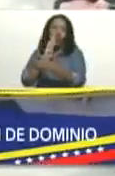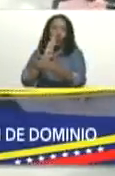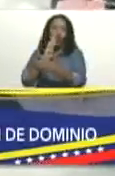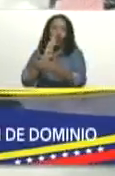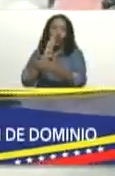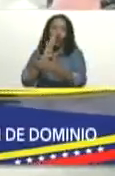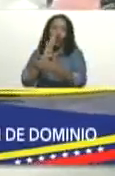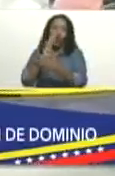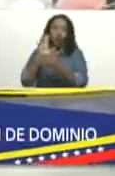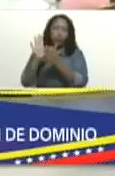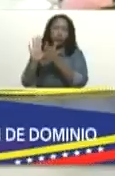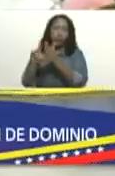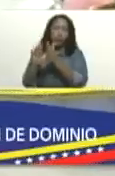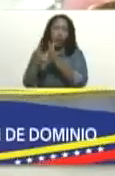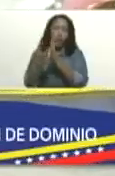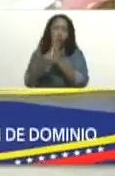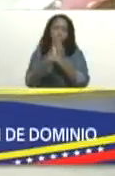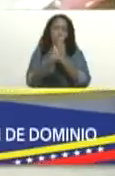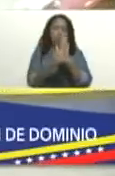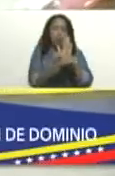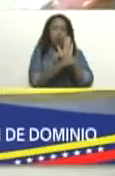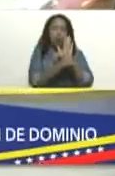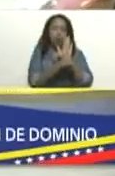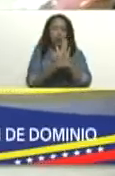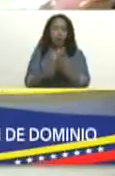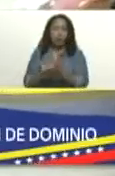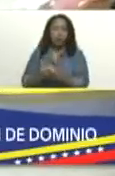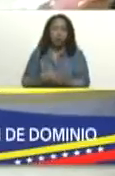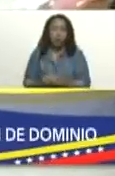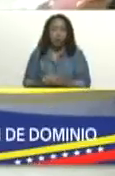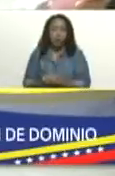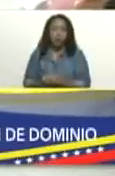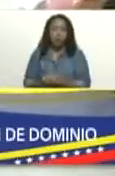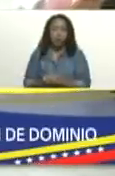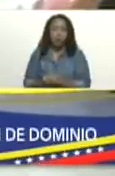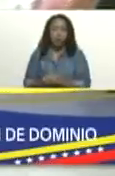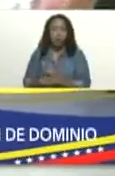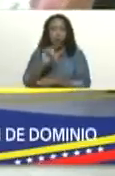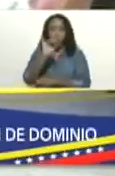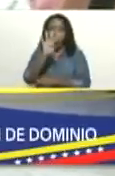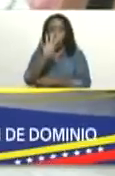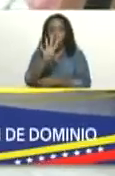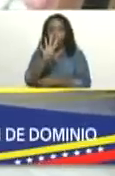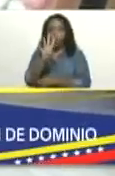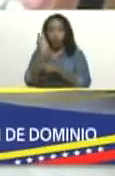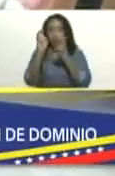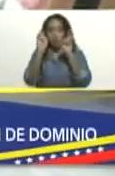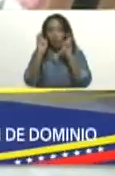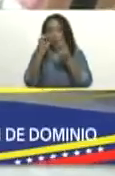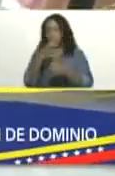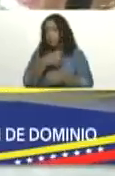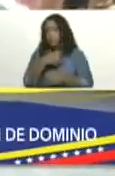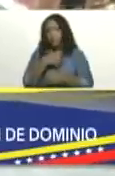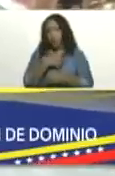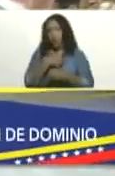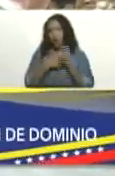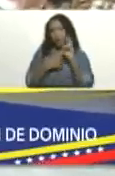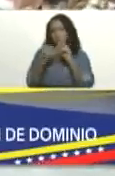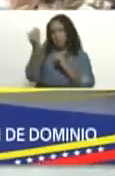de bandidos, de ladrones, de cuatro suelas. No pueden venir